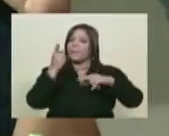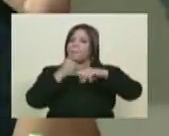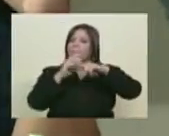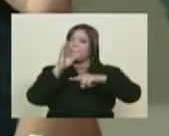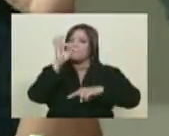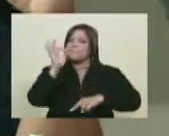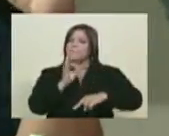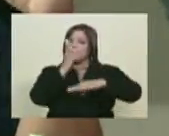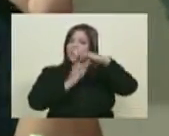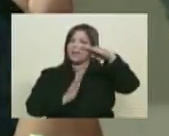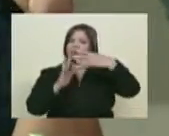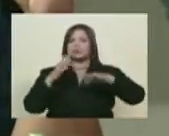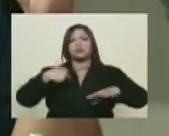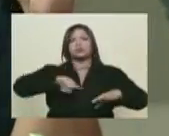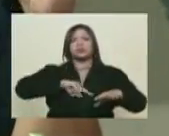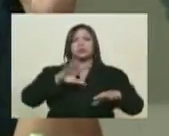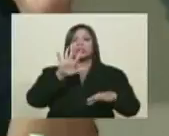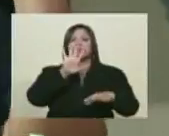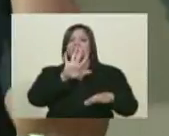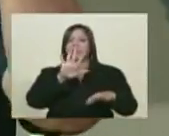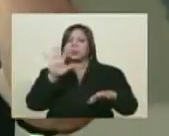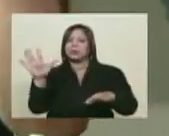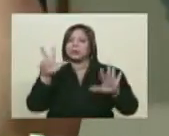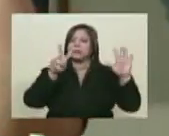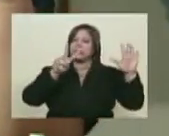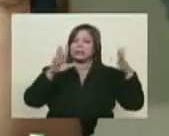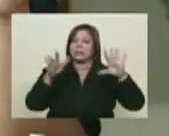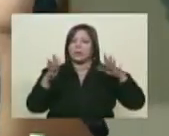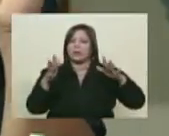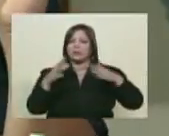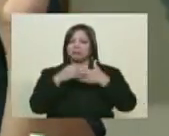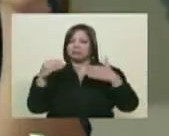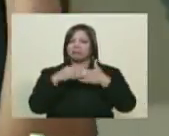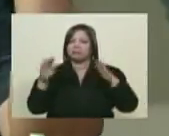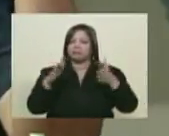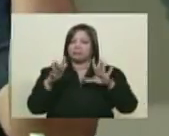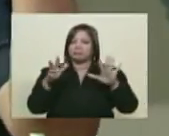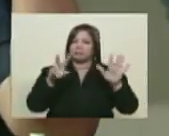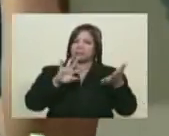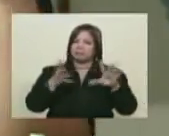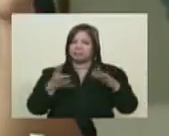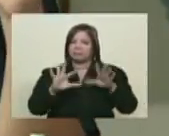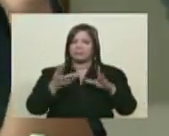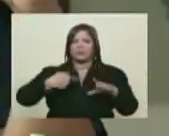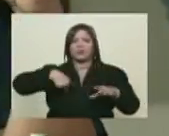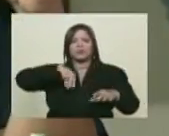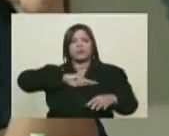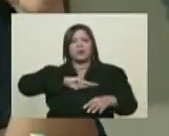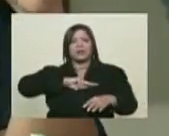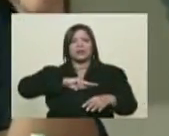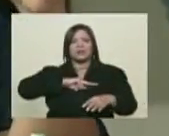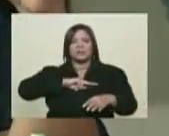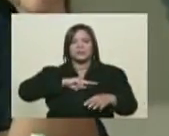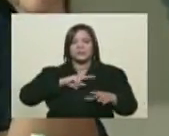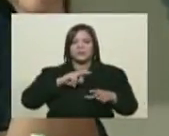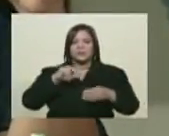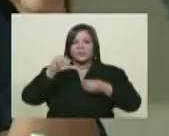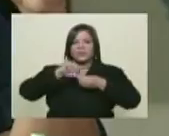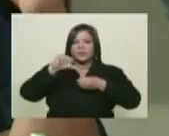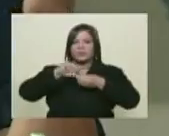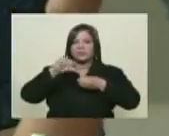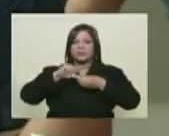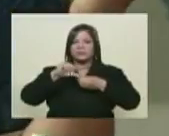Nosotros debemos estar algo así como en unos 57, unos 6, 7 dólares. Porque nuestro es un crudo